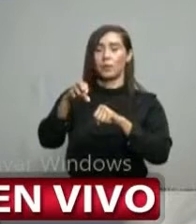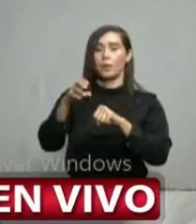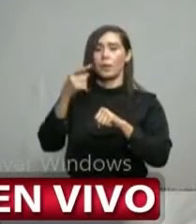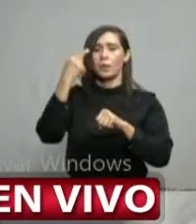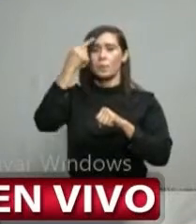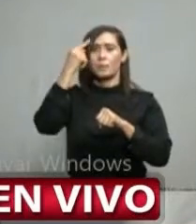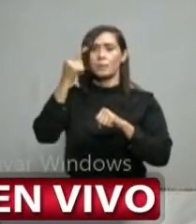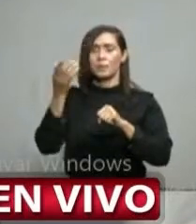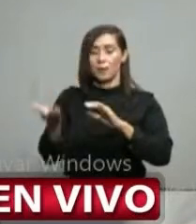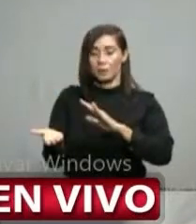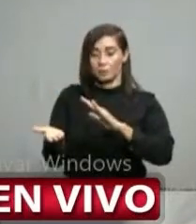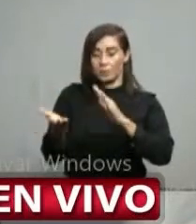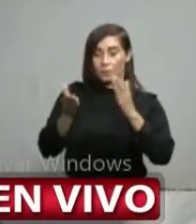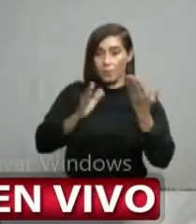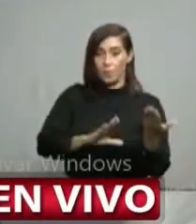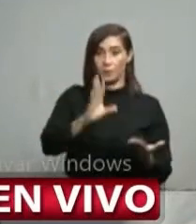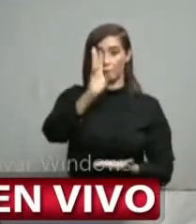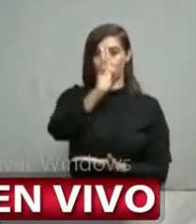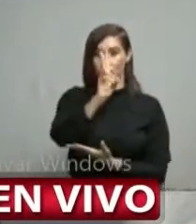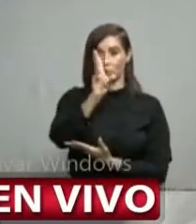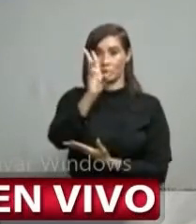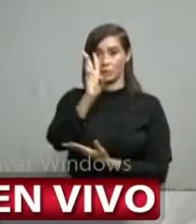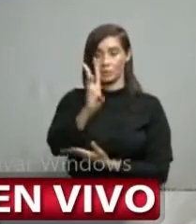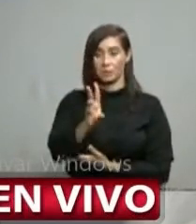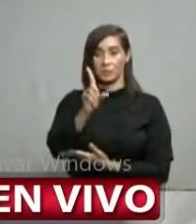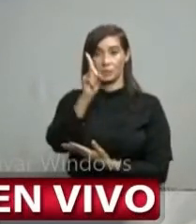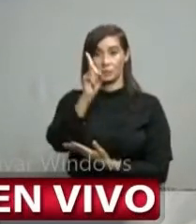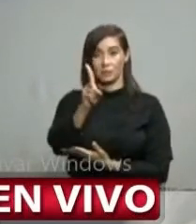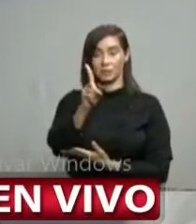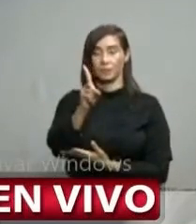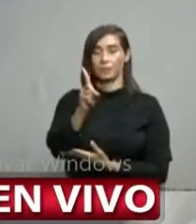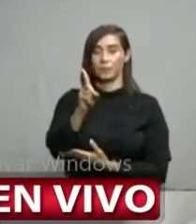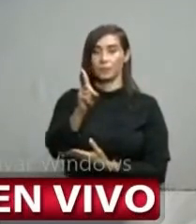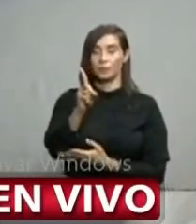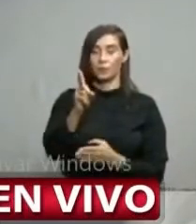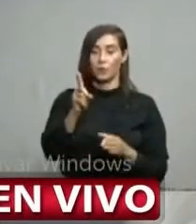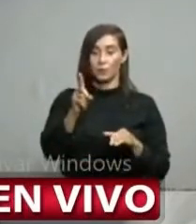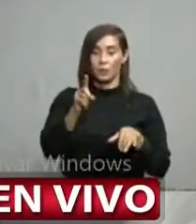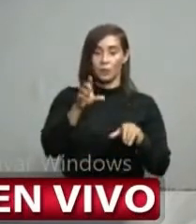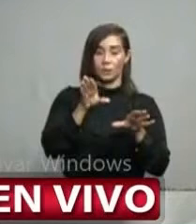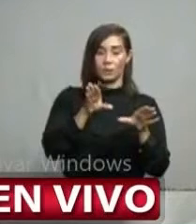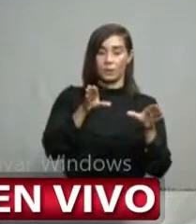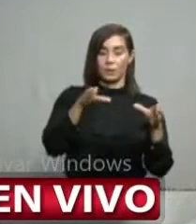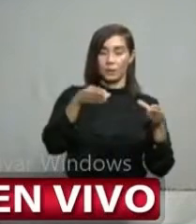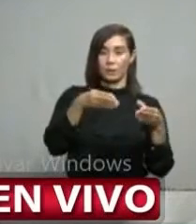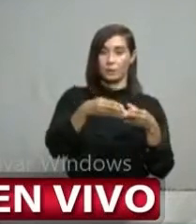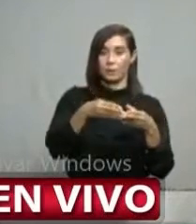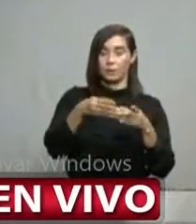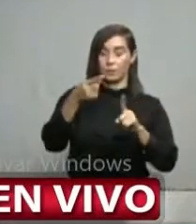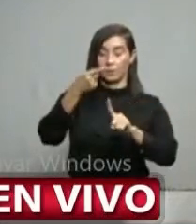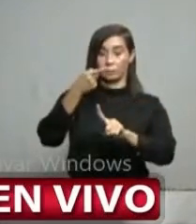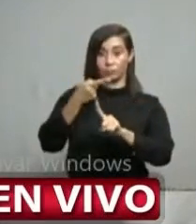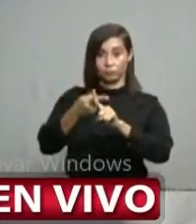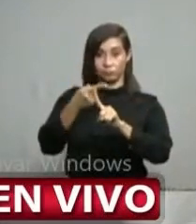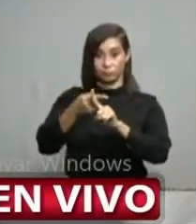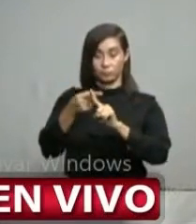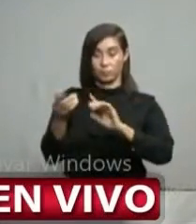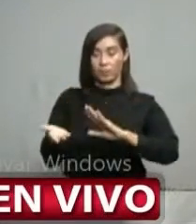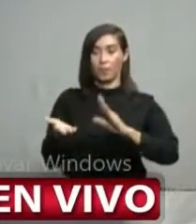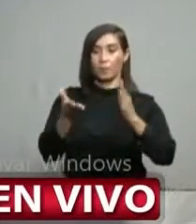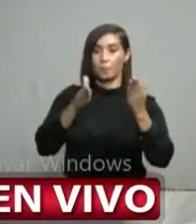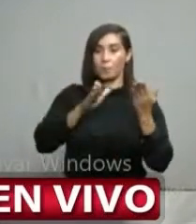los 61 fallecidos que usted señala justamente se dan en un contexto en el cual la tasa de letalidad